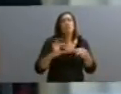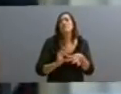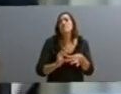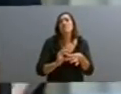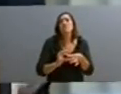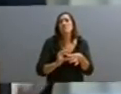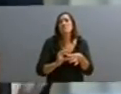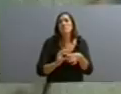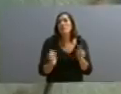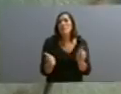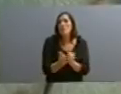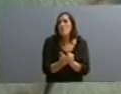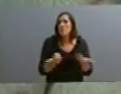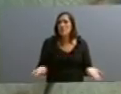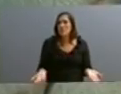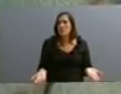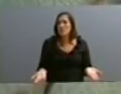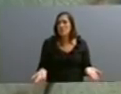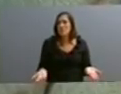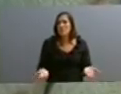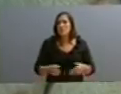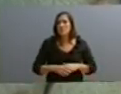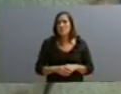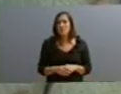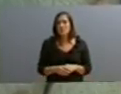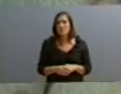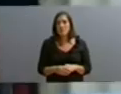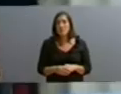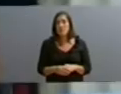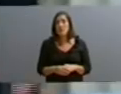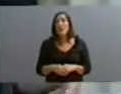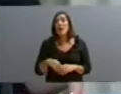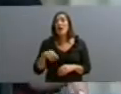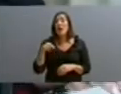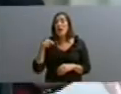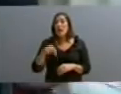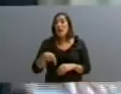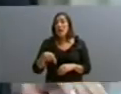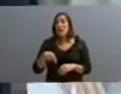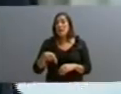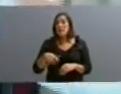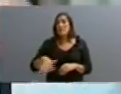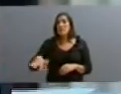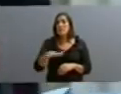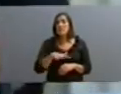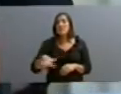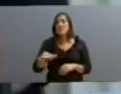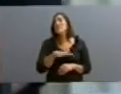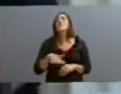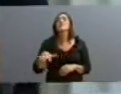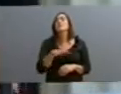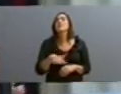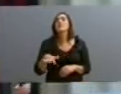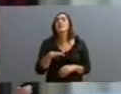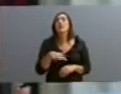indisolublemente unidos. Por eso decía yo que esta audiencia que tuvo lugar hace apenas